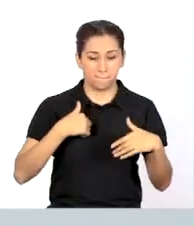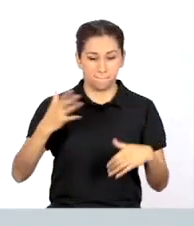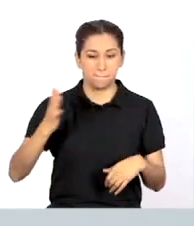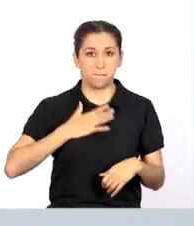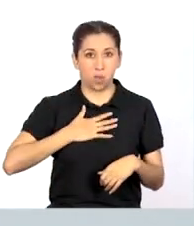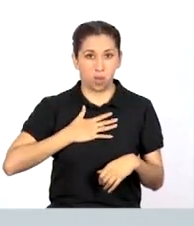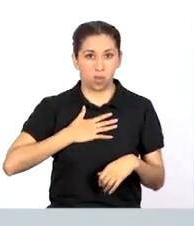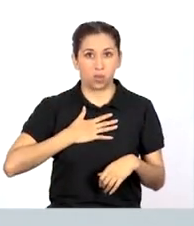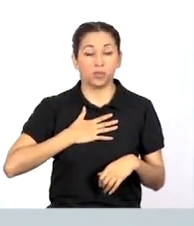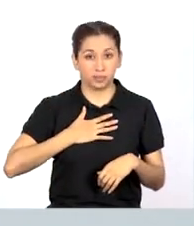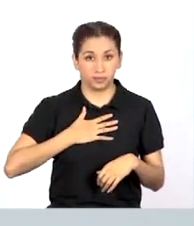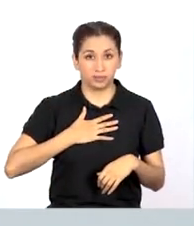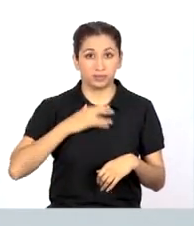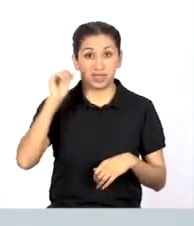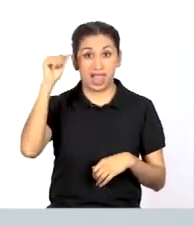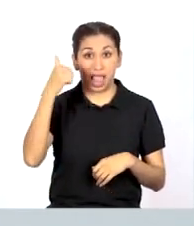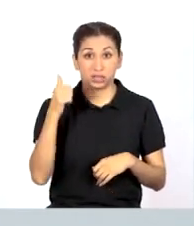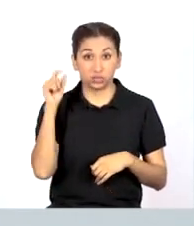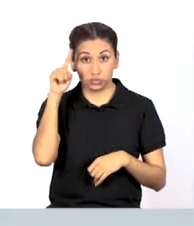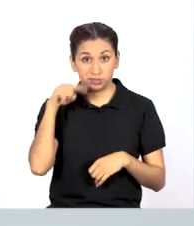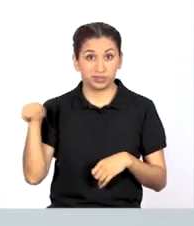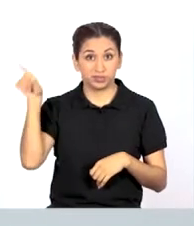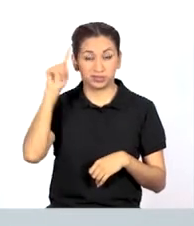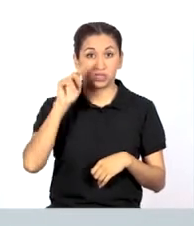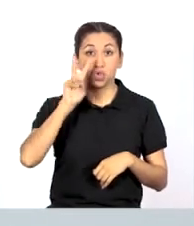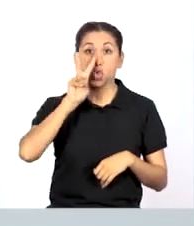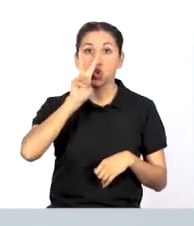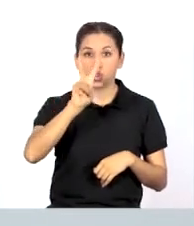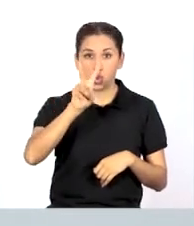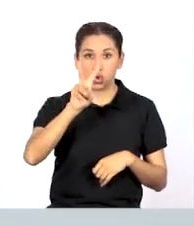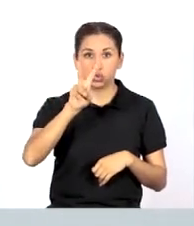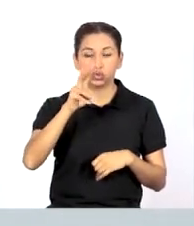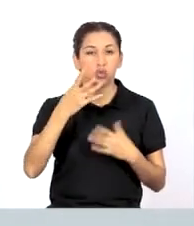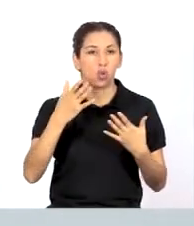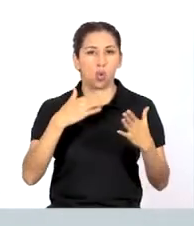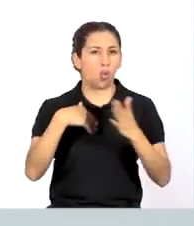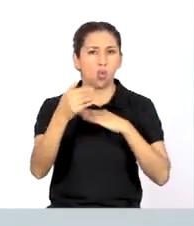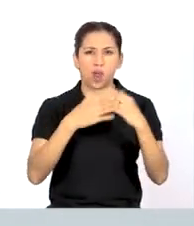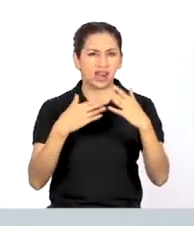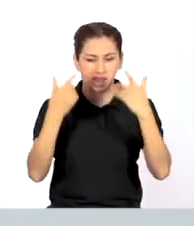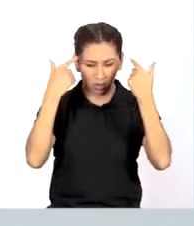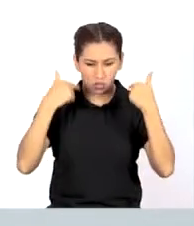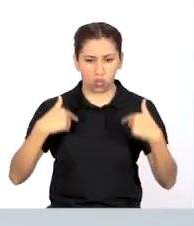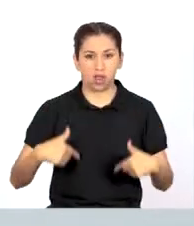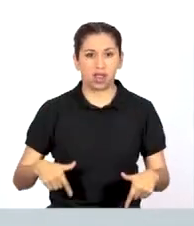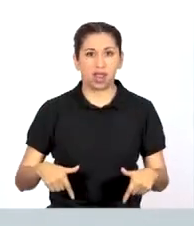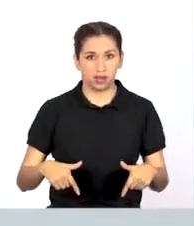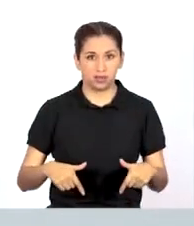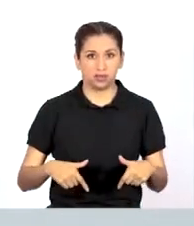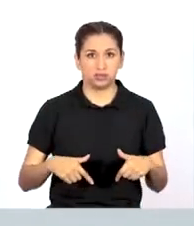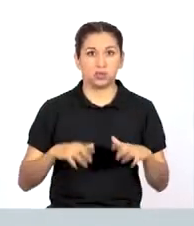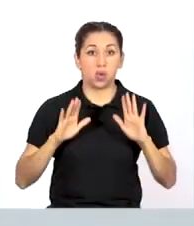palmada en el pecho. Y el azul, dos golpes en cualquier parte del cuerpo.